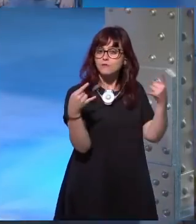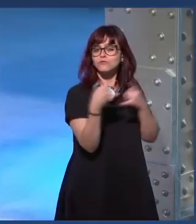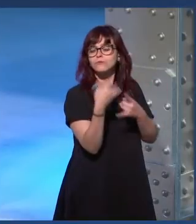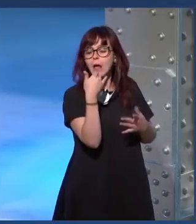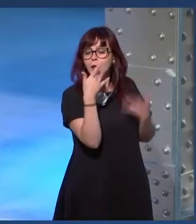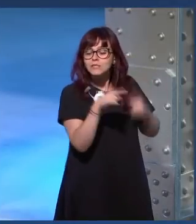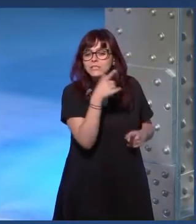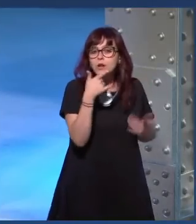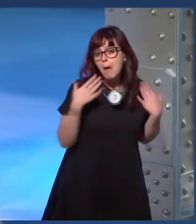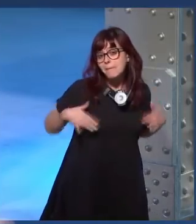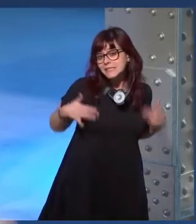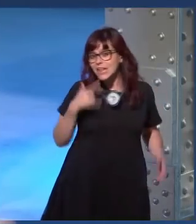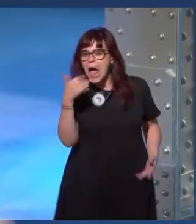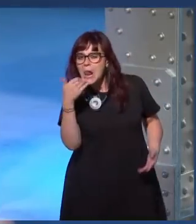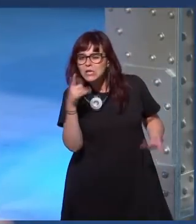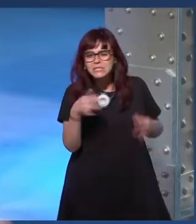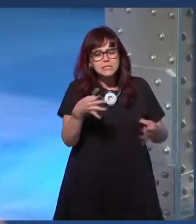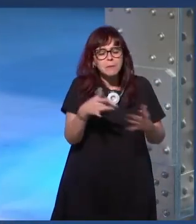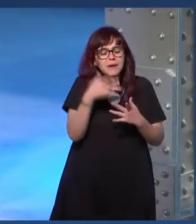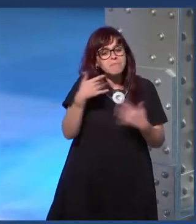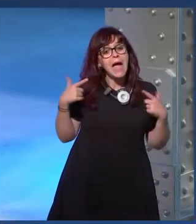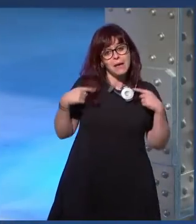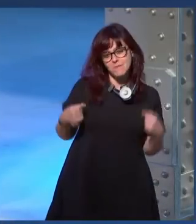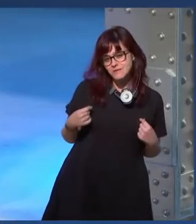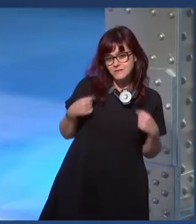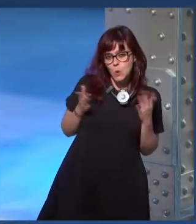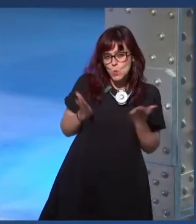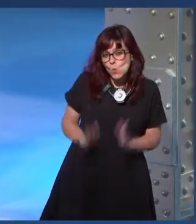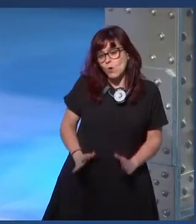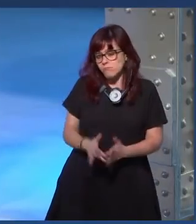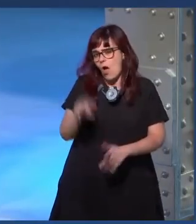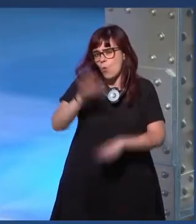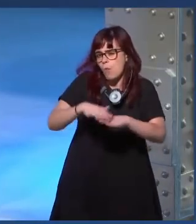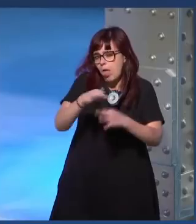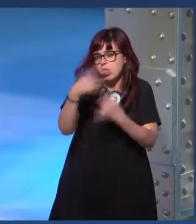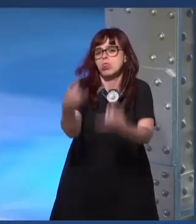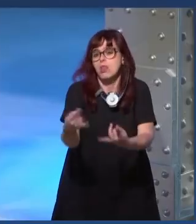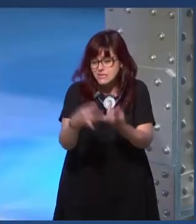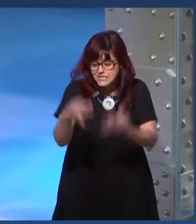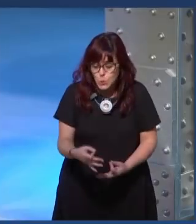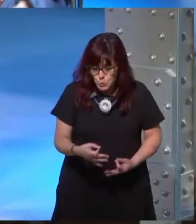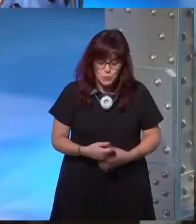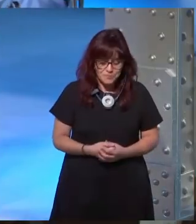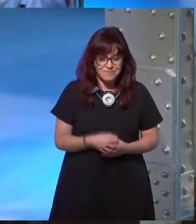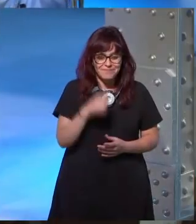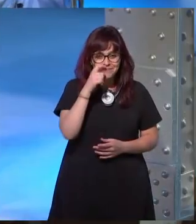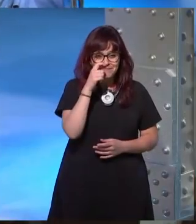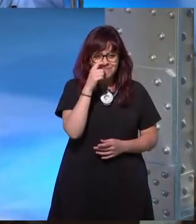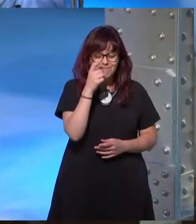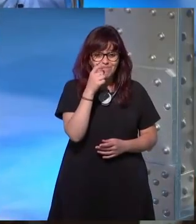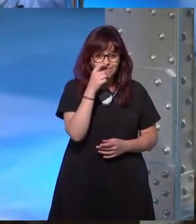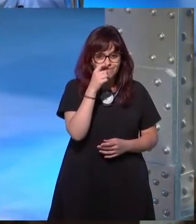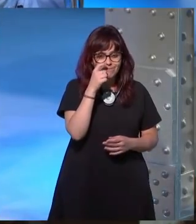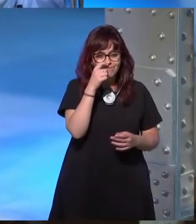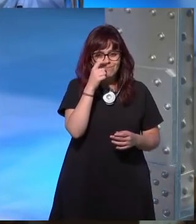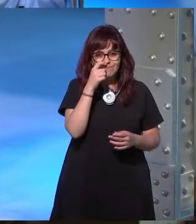era el vestido que llevabas esa camisa que te quedaba tan apretada la hemos visto todos la última